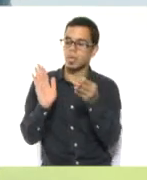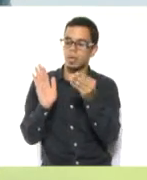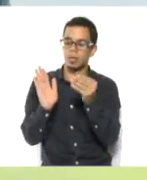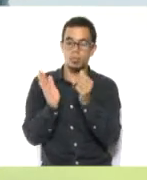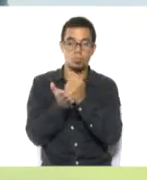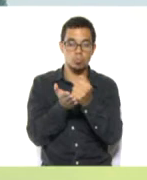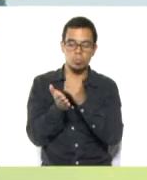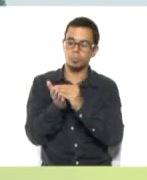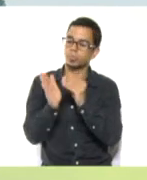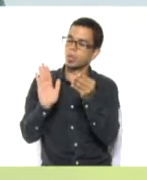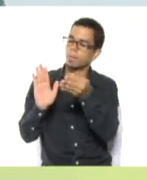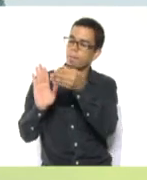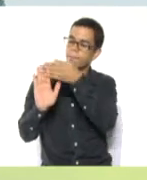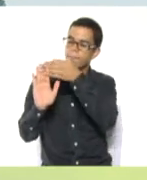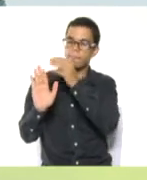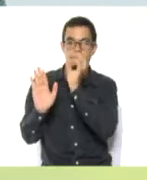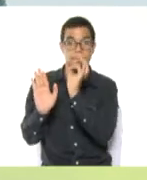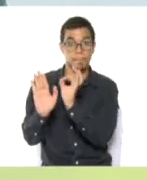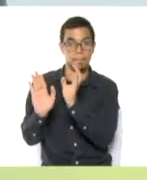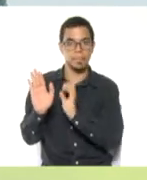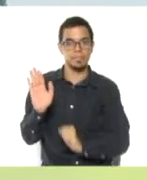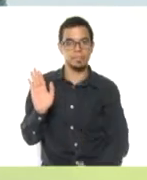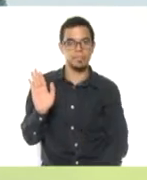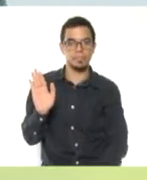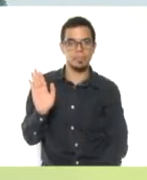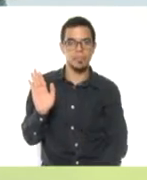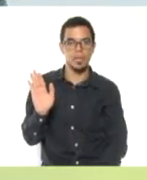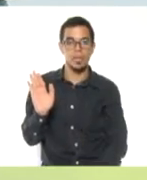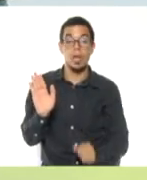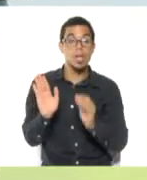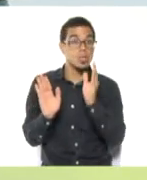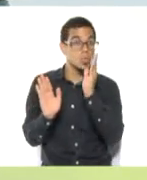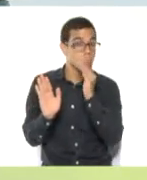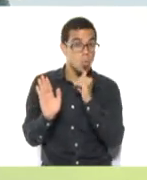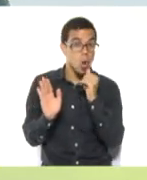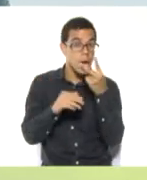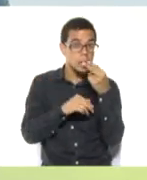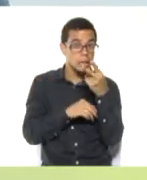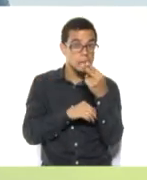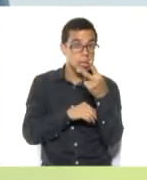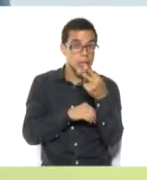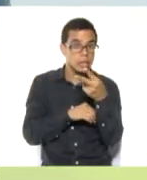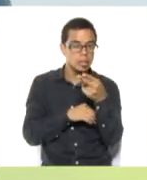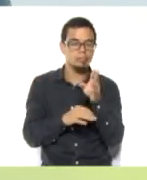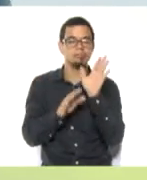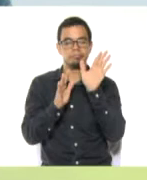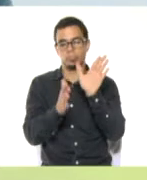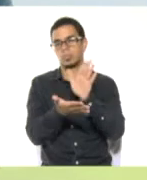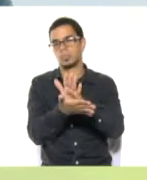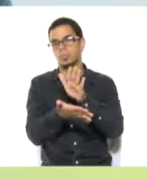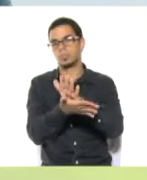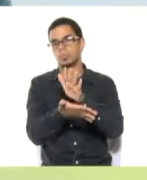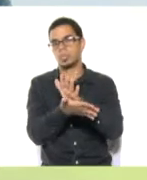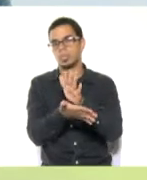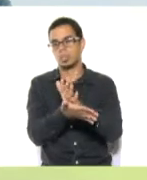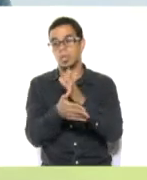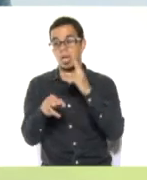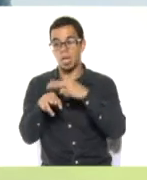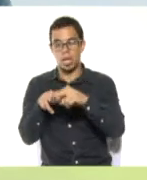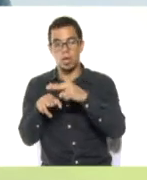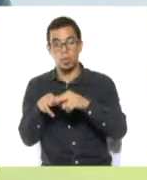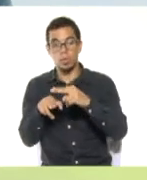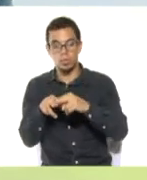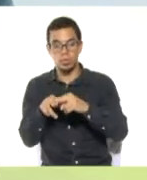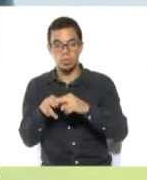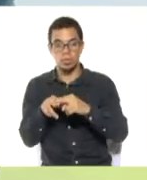tenemos tijera o queremos afianzar lo que es la motricidad fina en nuestros niños, niñas y adolescentes, podemos utilizar